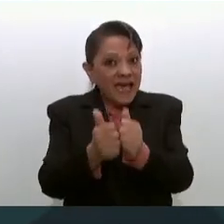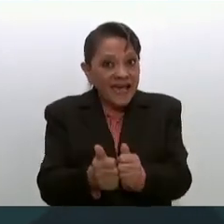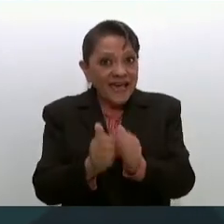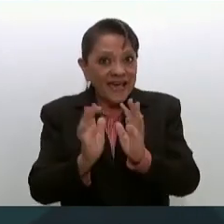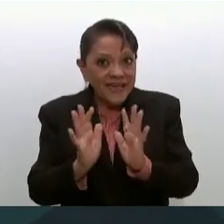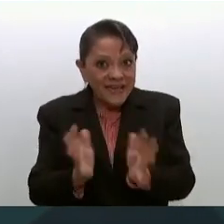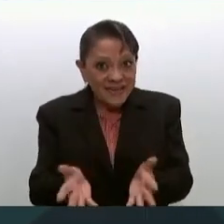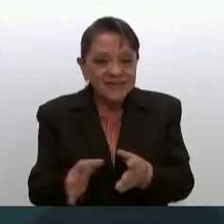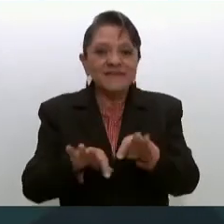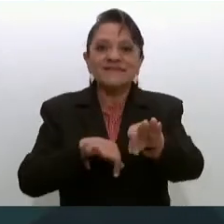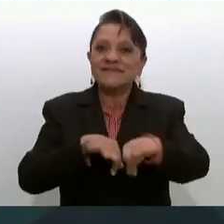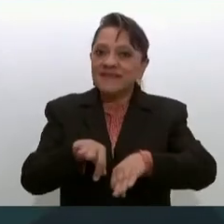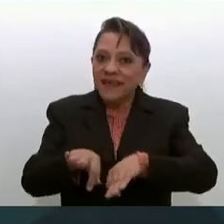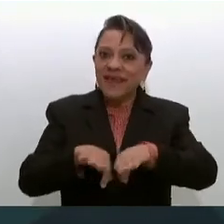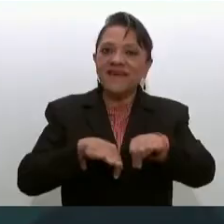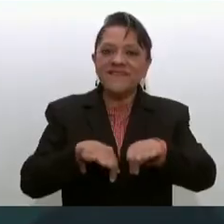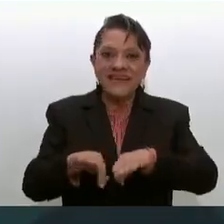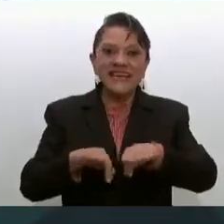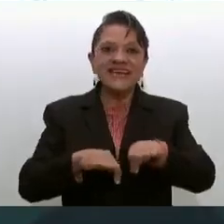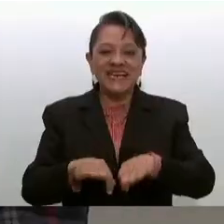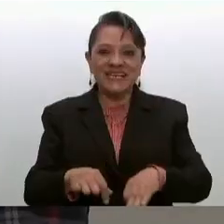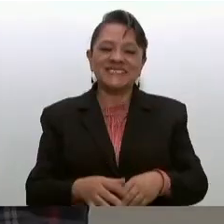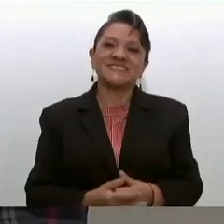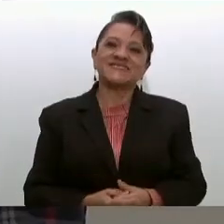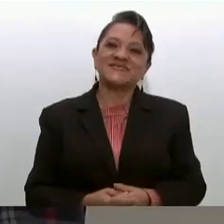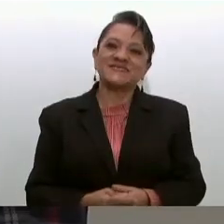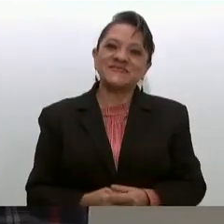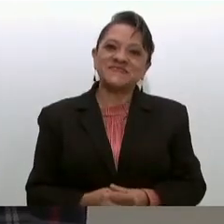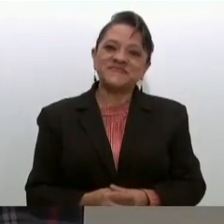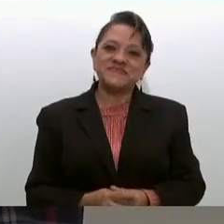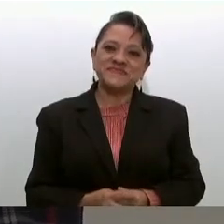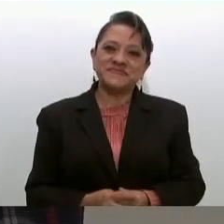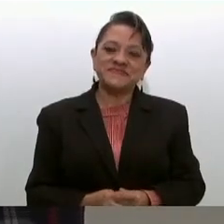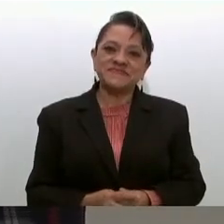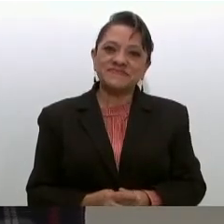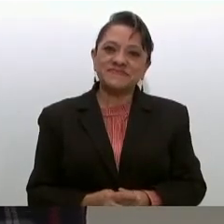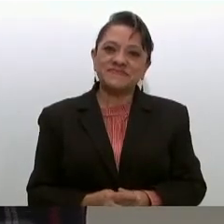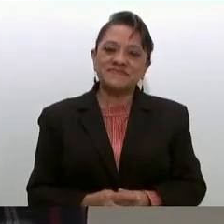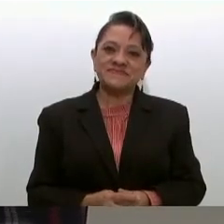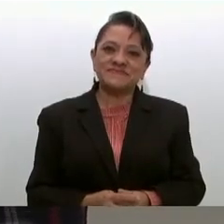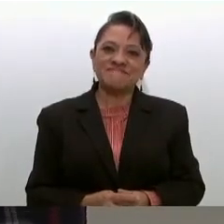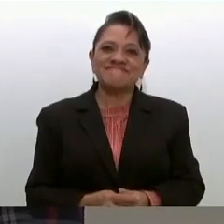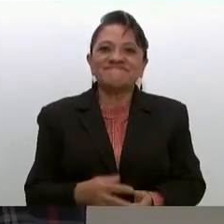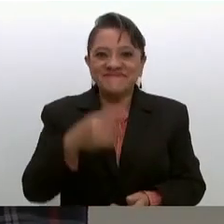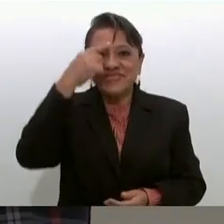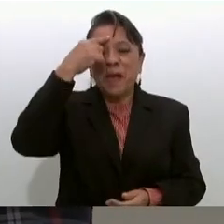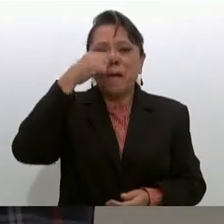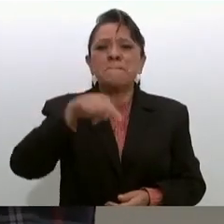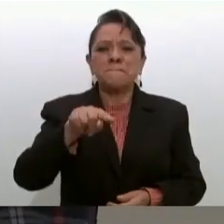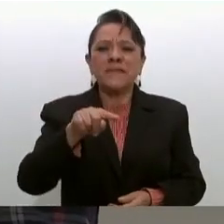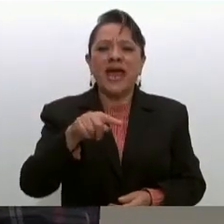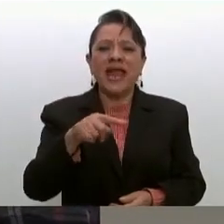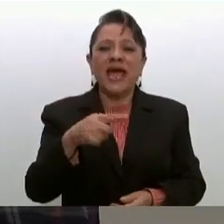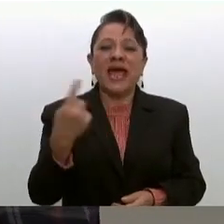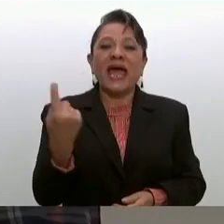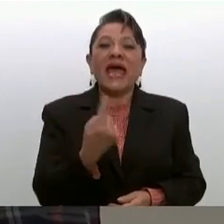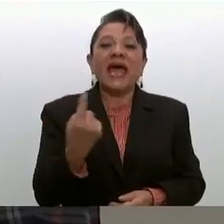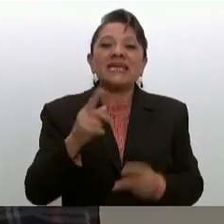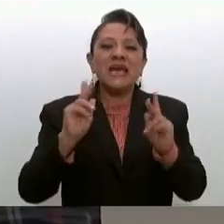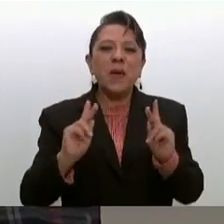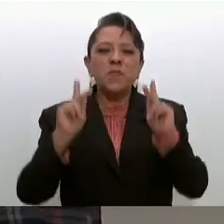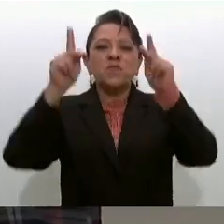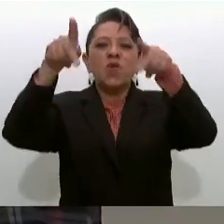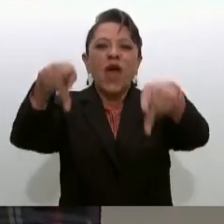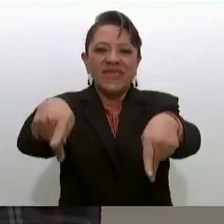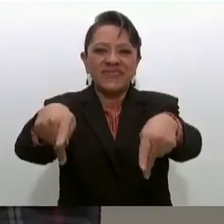trabajando para que el puente fantasma deje de serlo